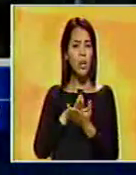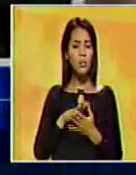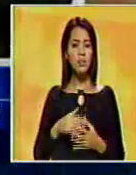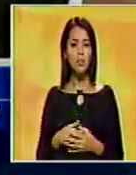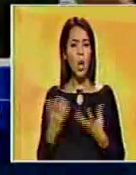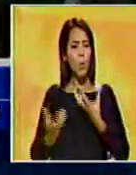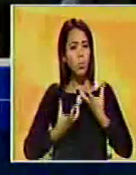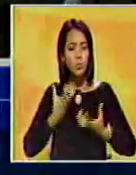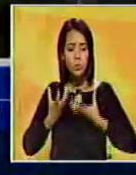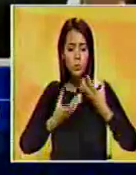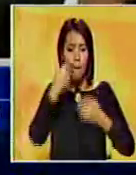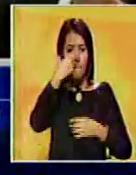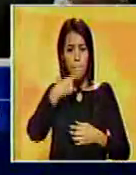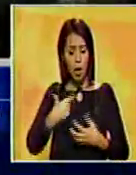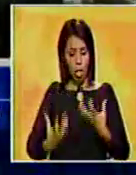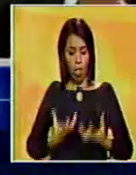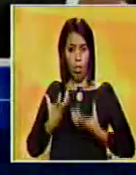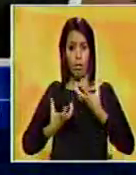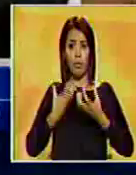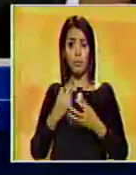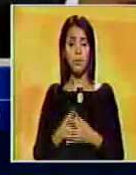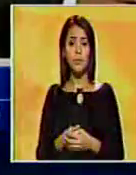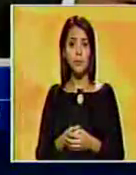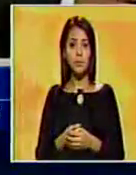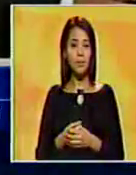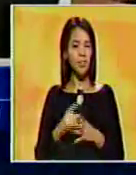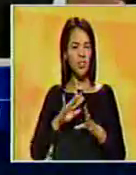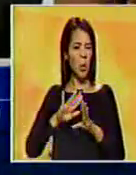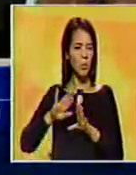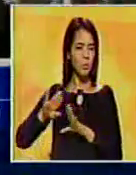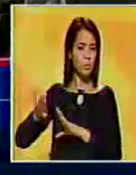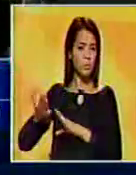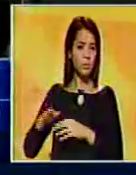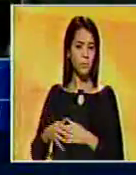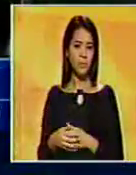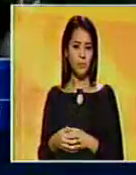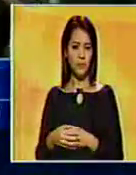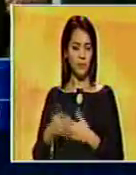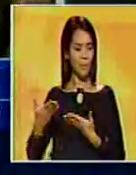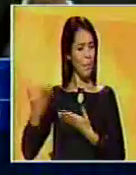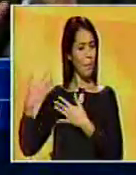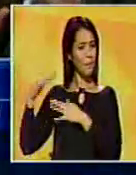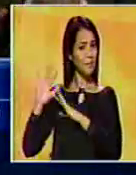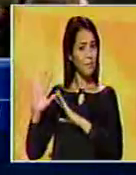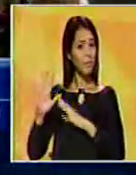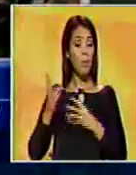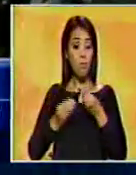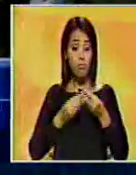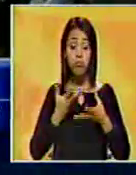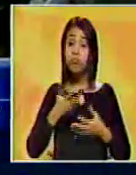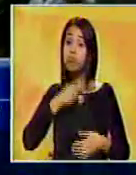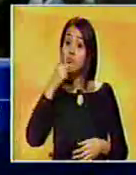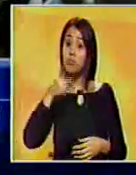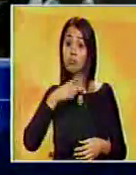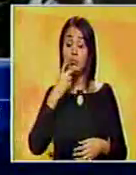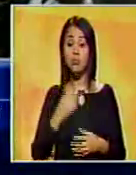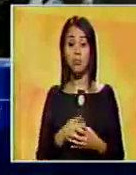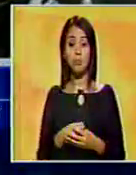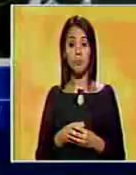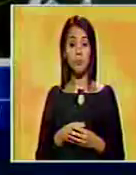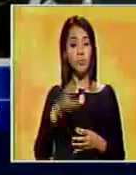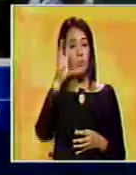los incendiados, los quemados, todo ese espanto y vamos a ponernos a hacer política. El mapa político